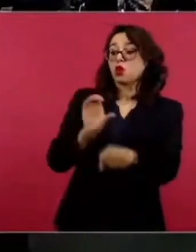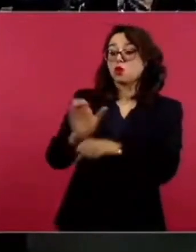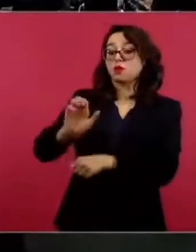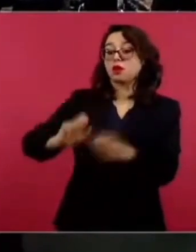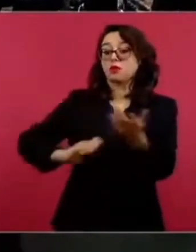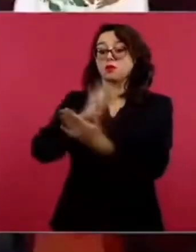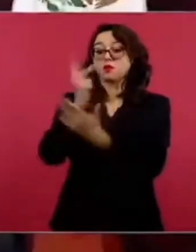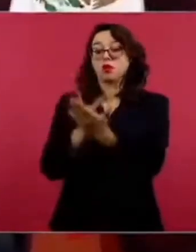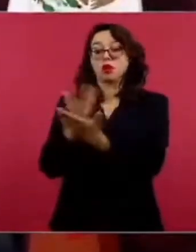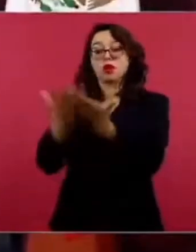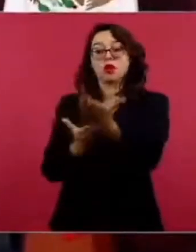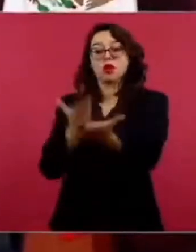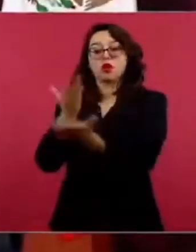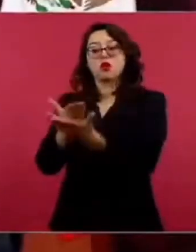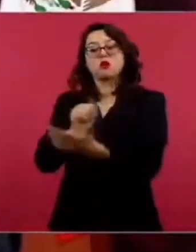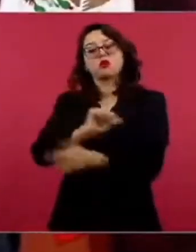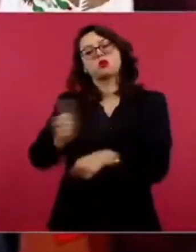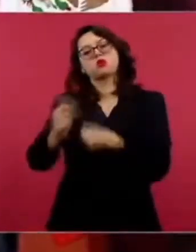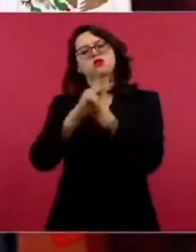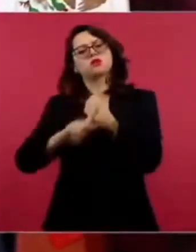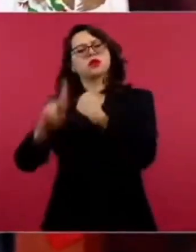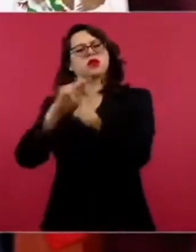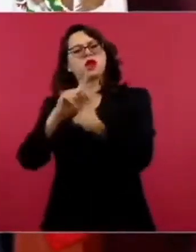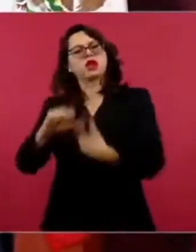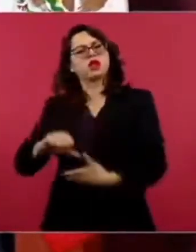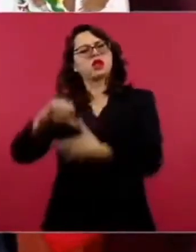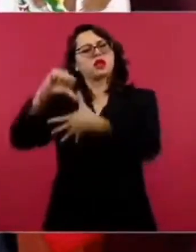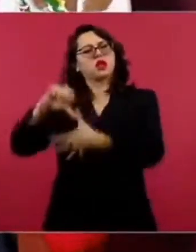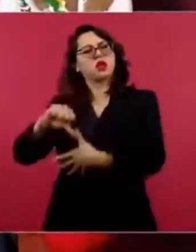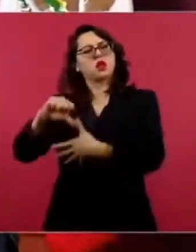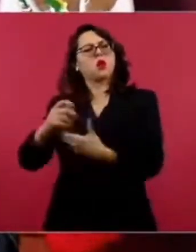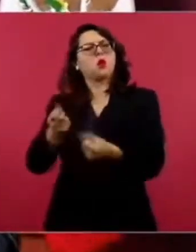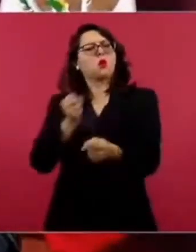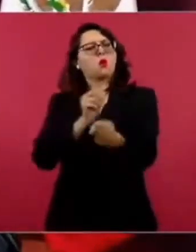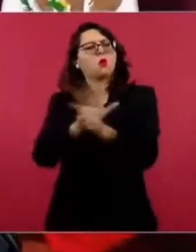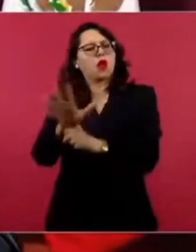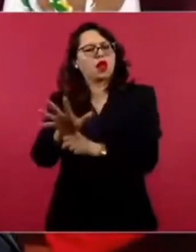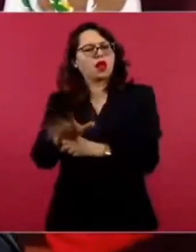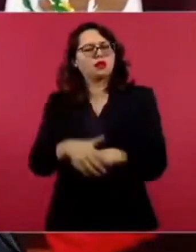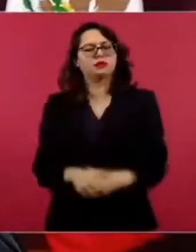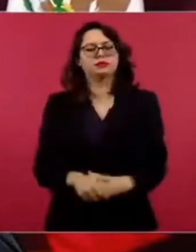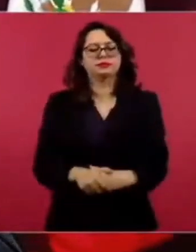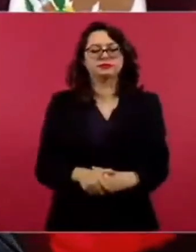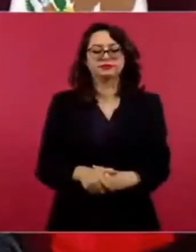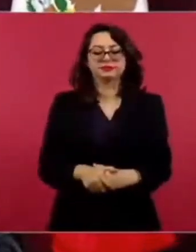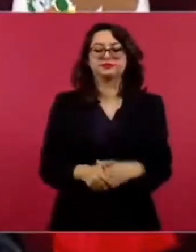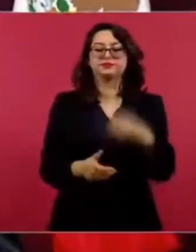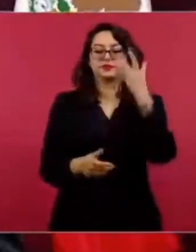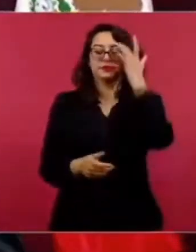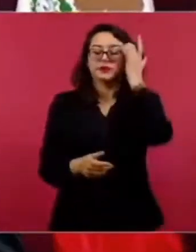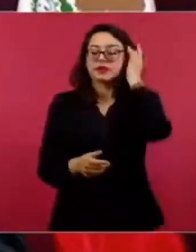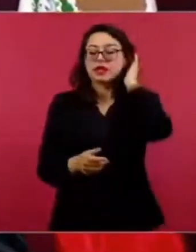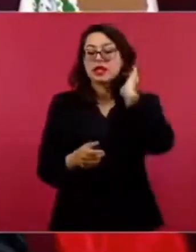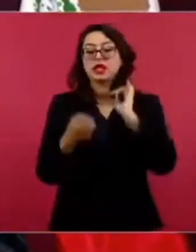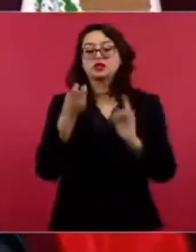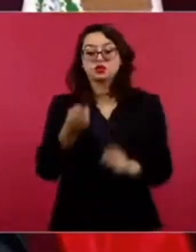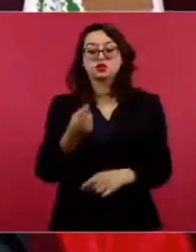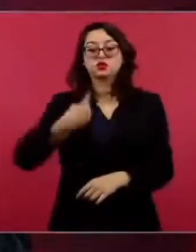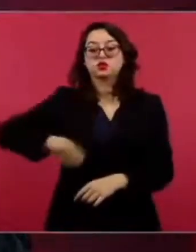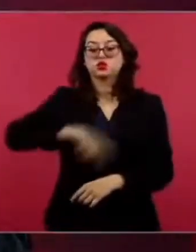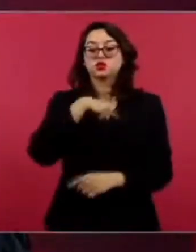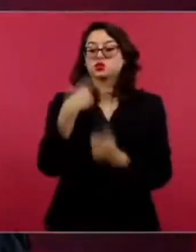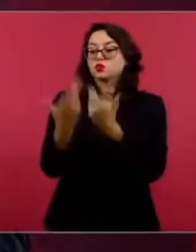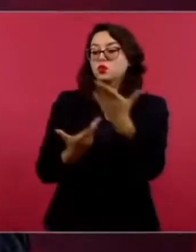planteamiento que estamos haciendo en todos los casos. Que se atiendan las causas,